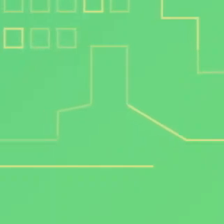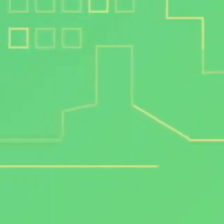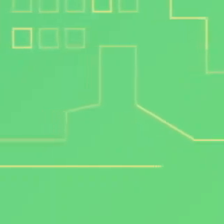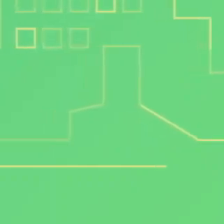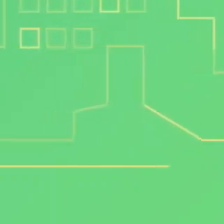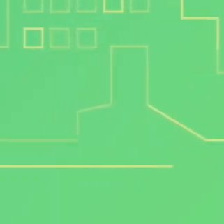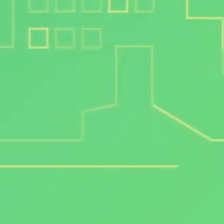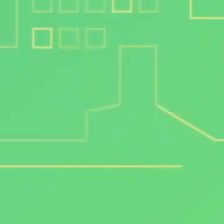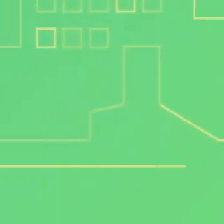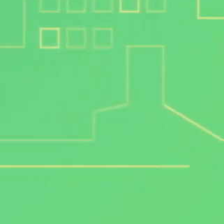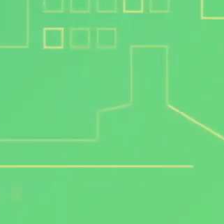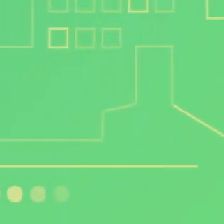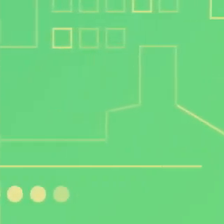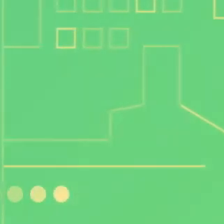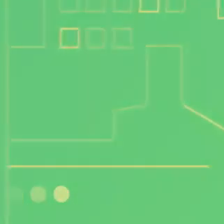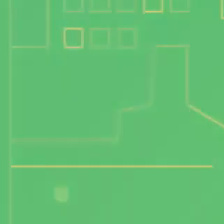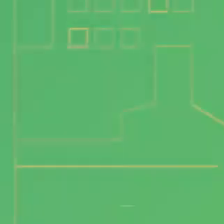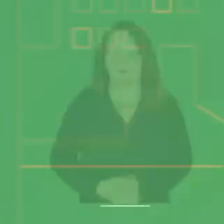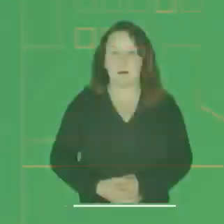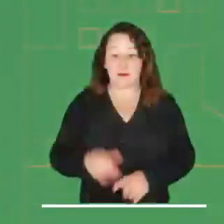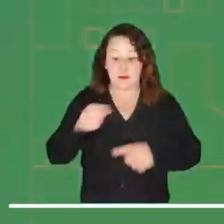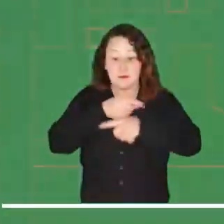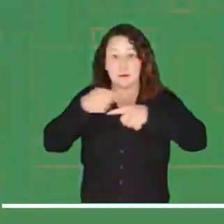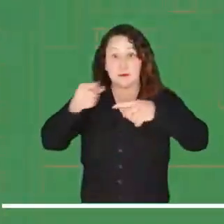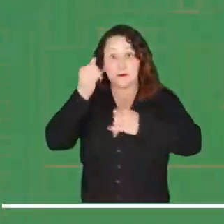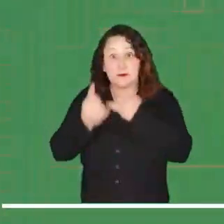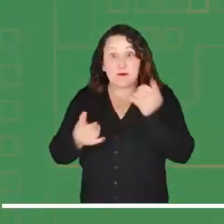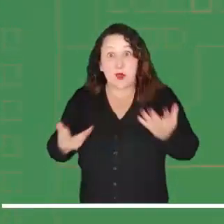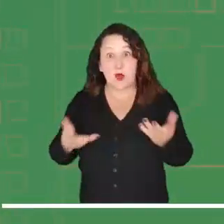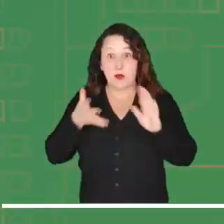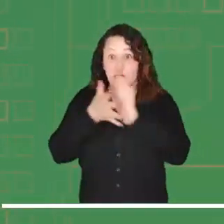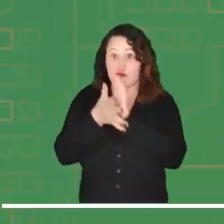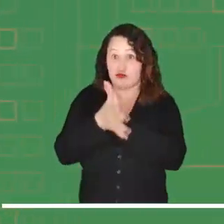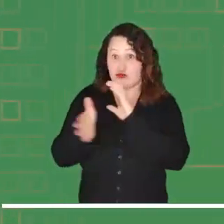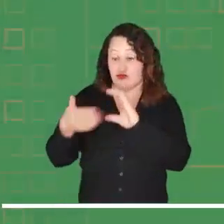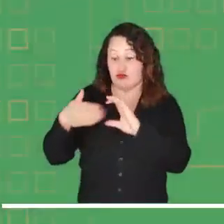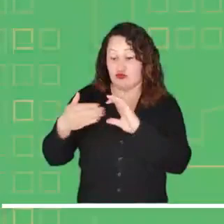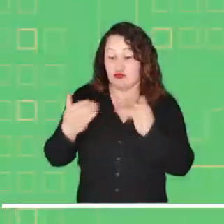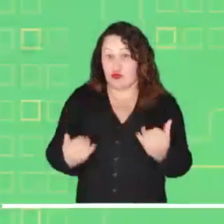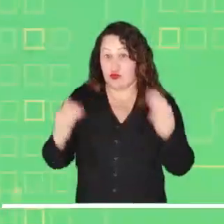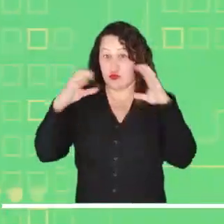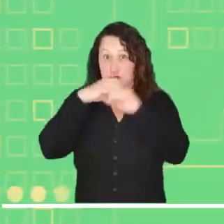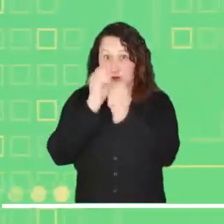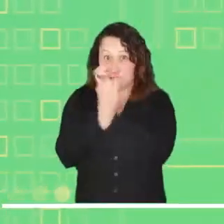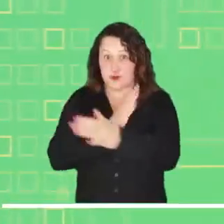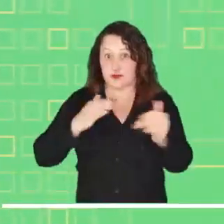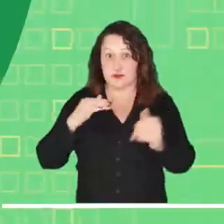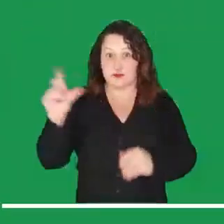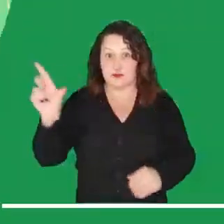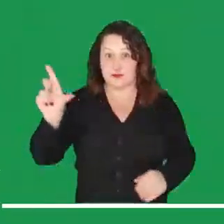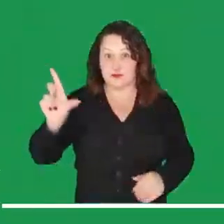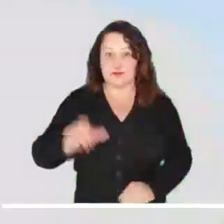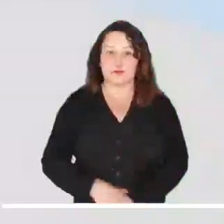Finalizamos esta semana con el pronóstico meteorológico para la noche de hoy y madrugada del lunes.